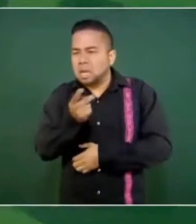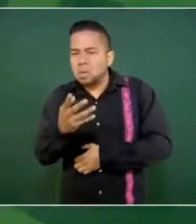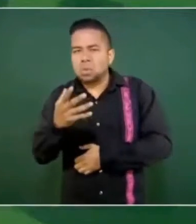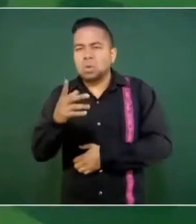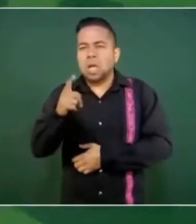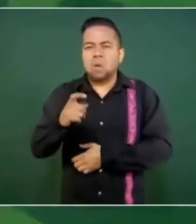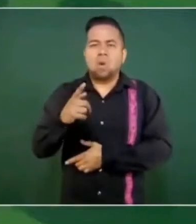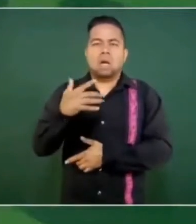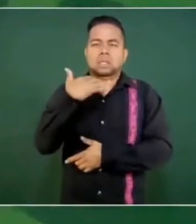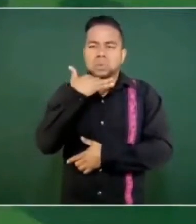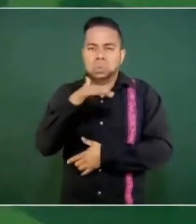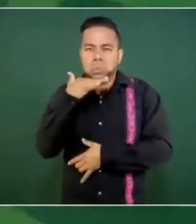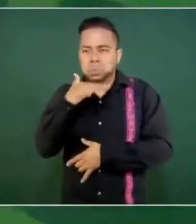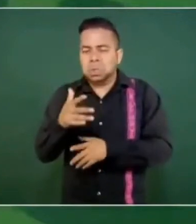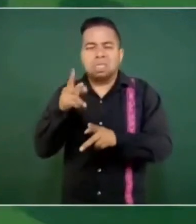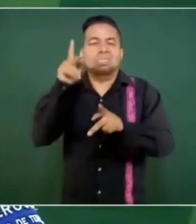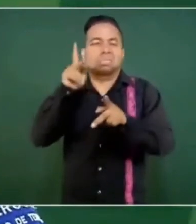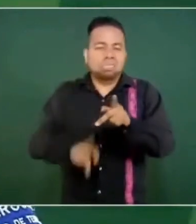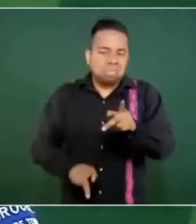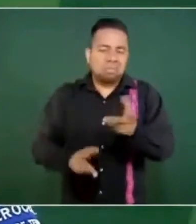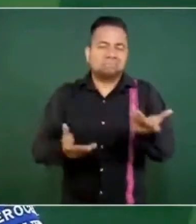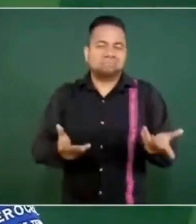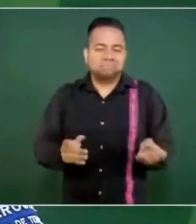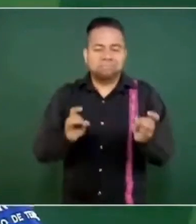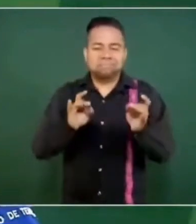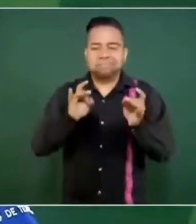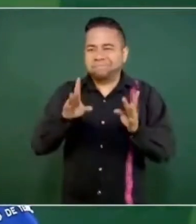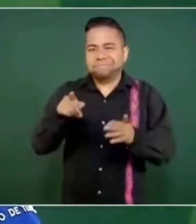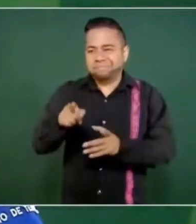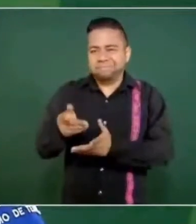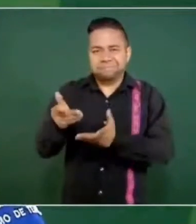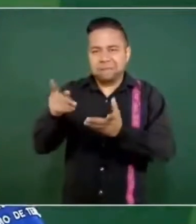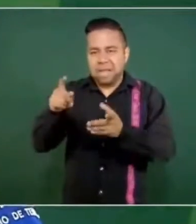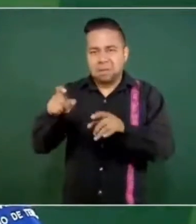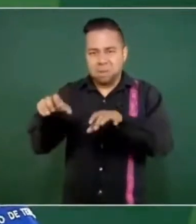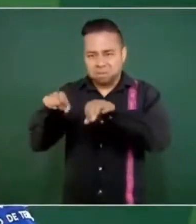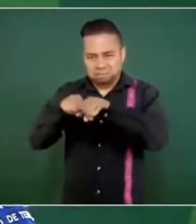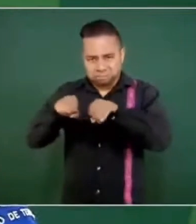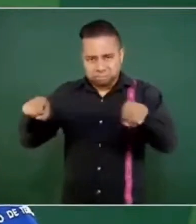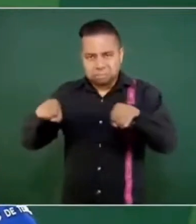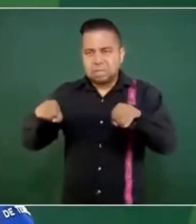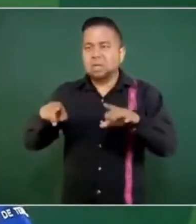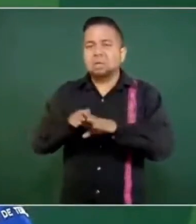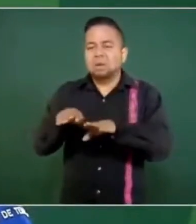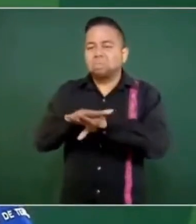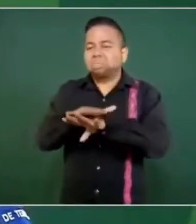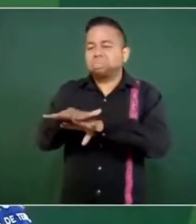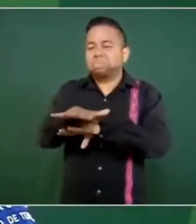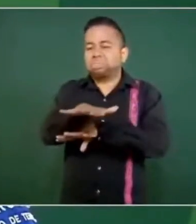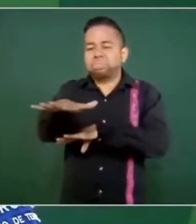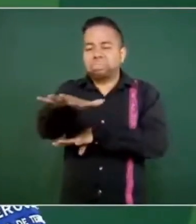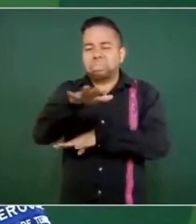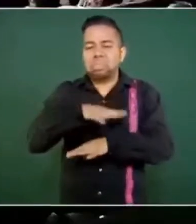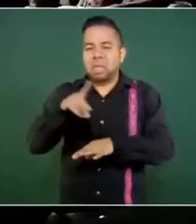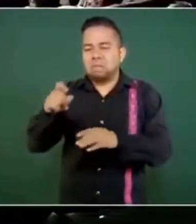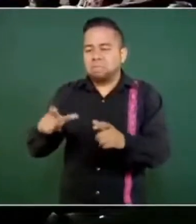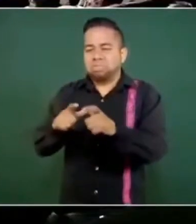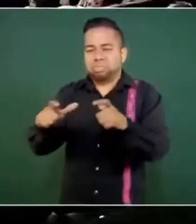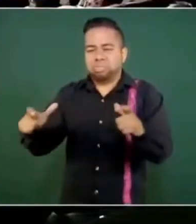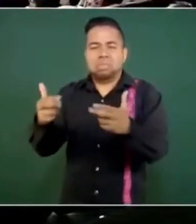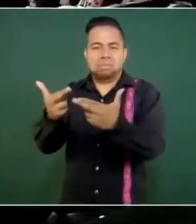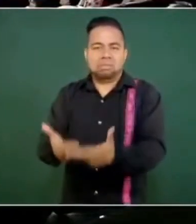que llega el agua y sale al aire libre. Entonces, hay pantanos de aguas negras.